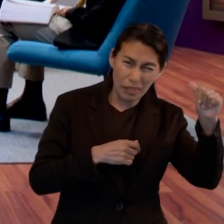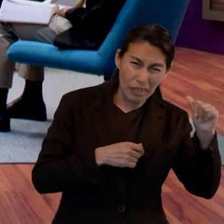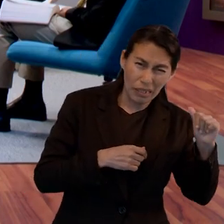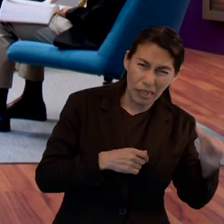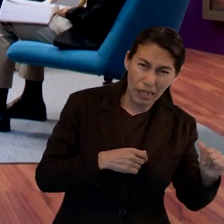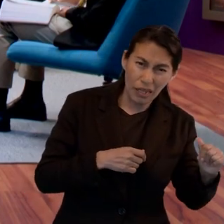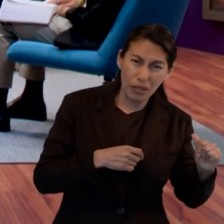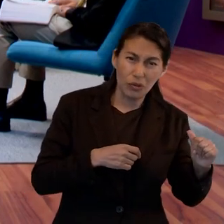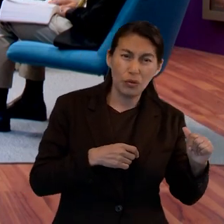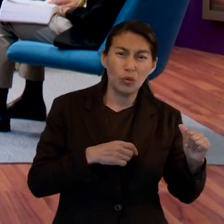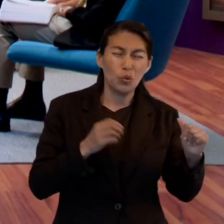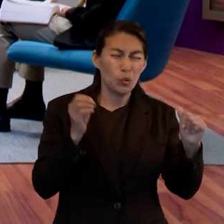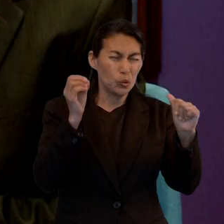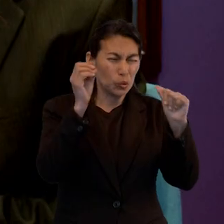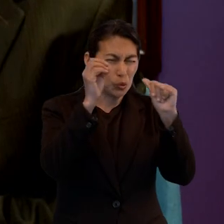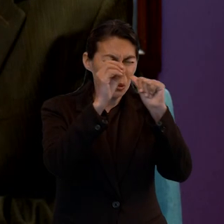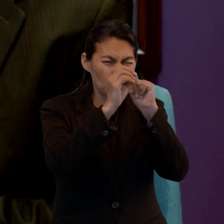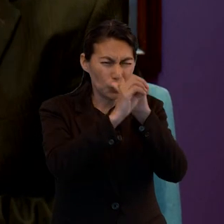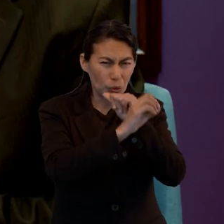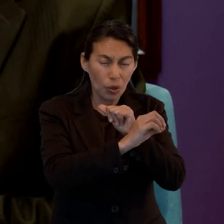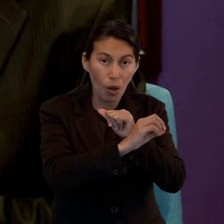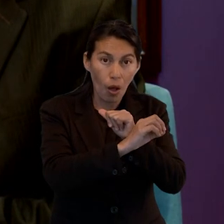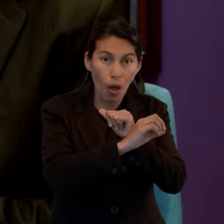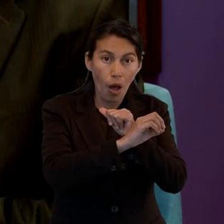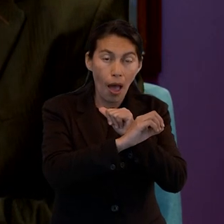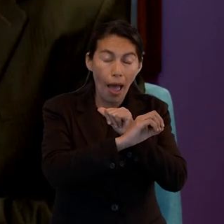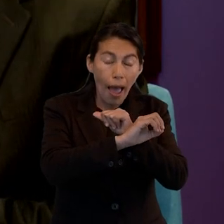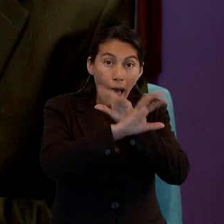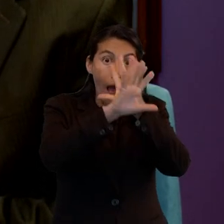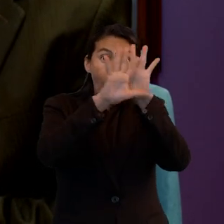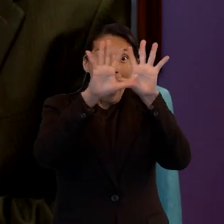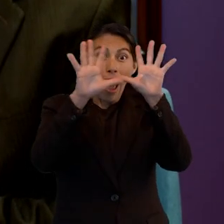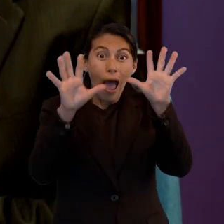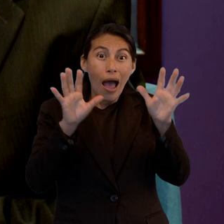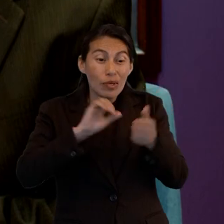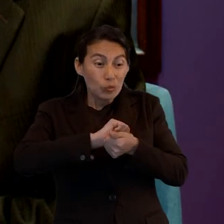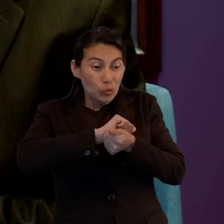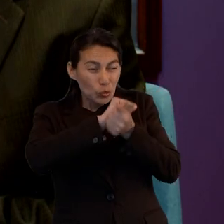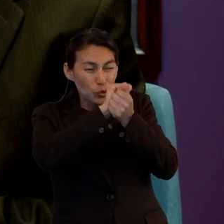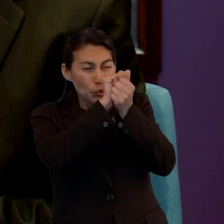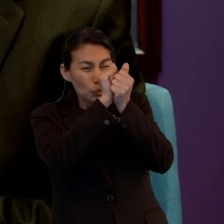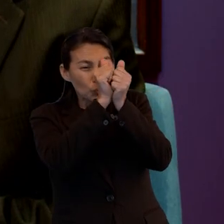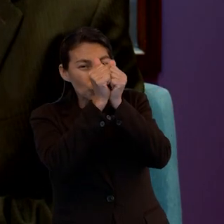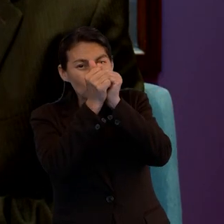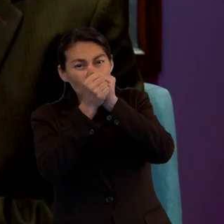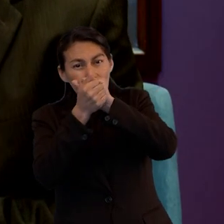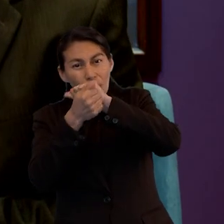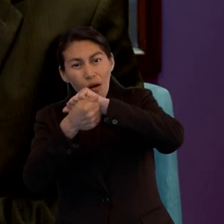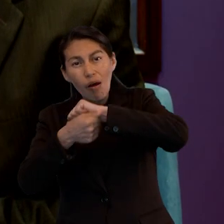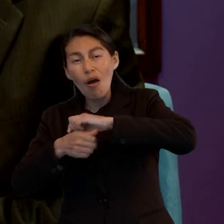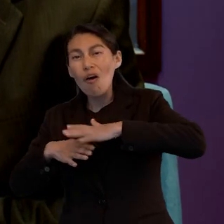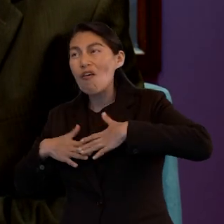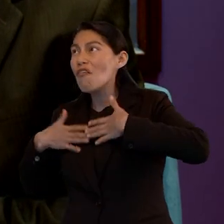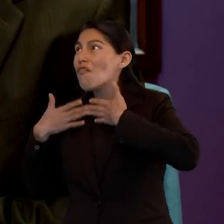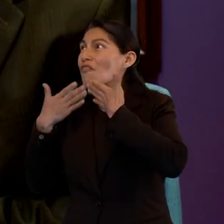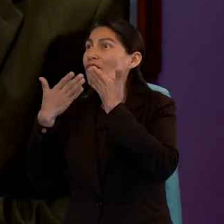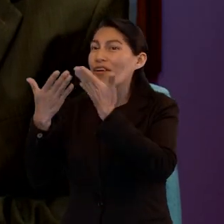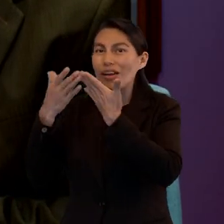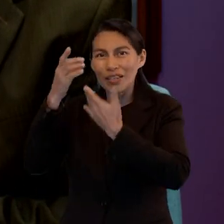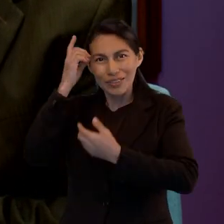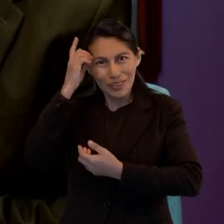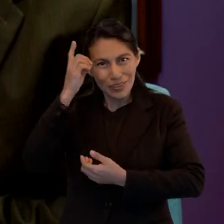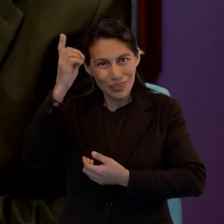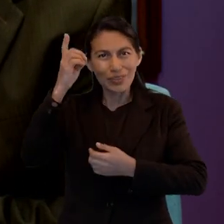ellos experimentaron un proceso que nosotros comprendemos teológicamente como la conversión, ese